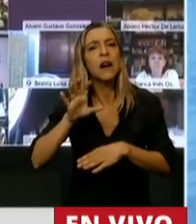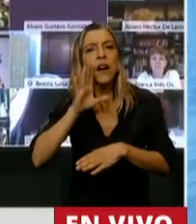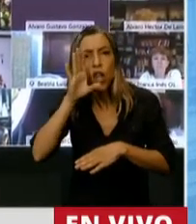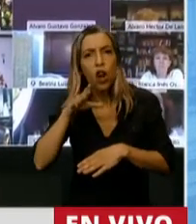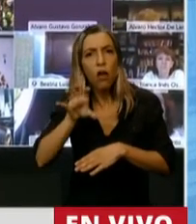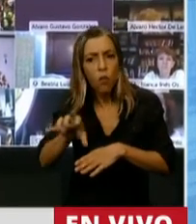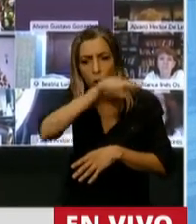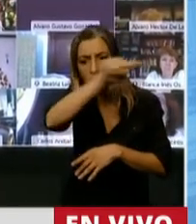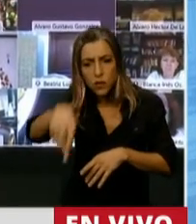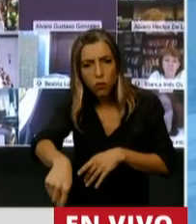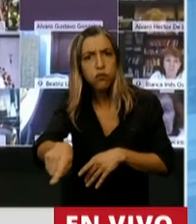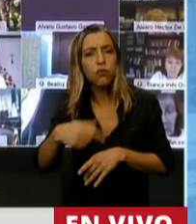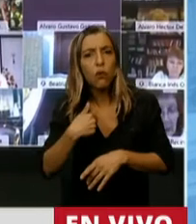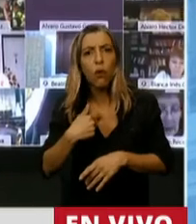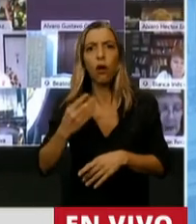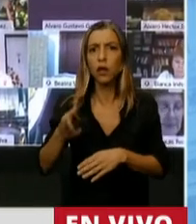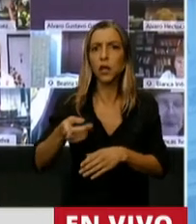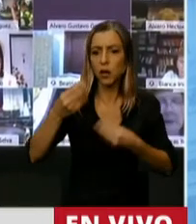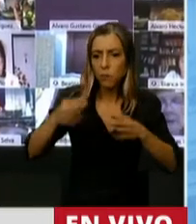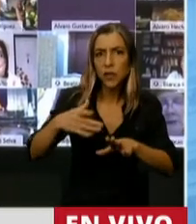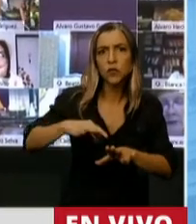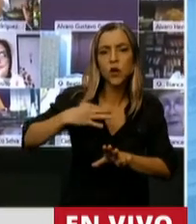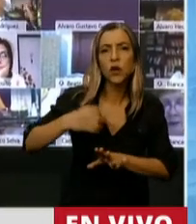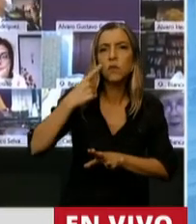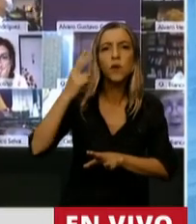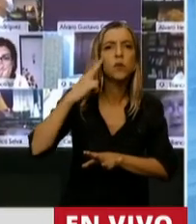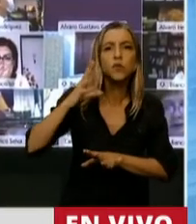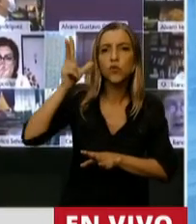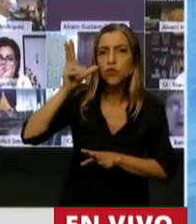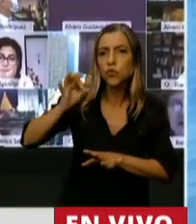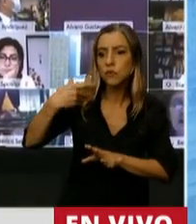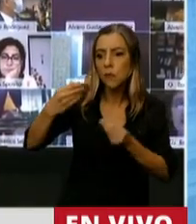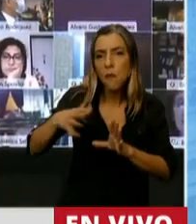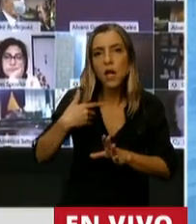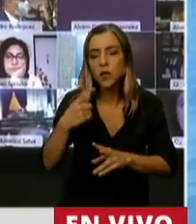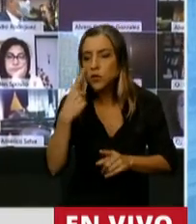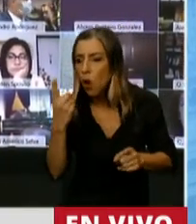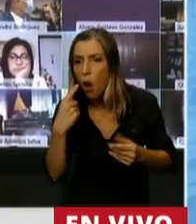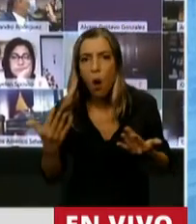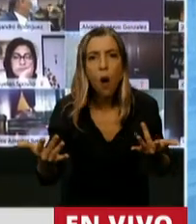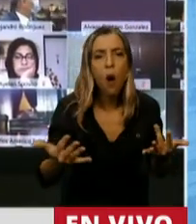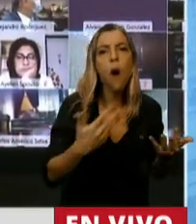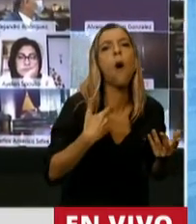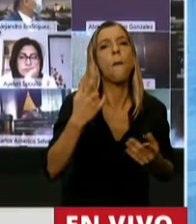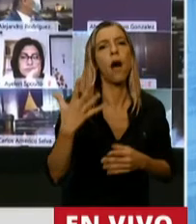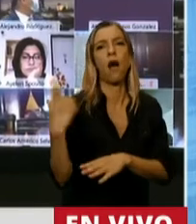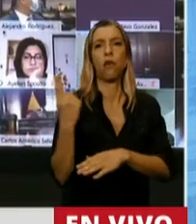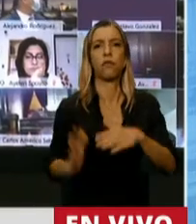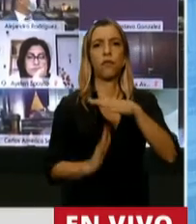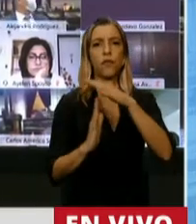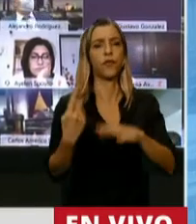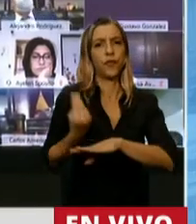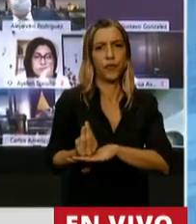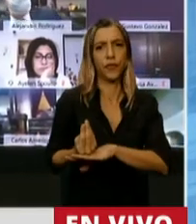experimental a partir de 1980, a ser director regional del INTA Patagonia Norte